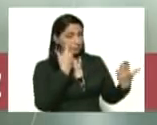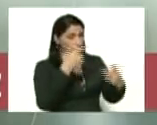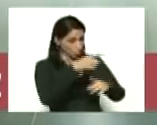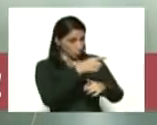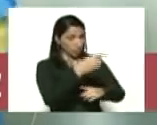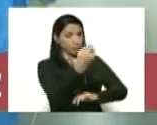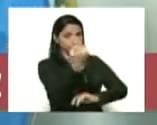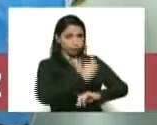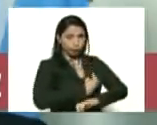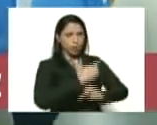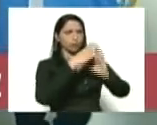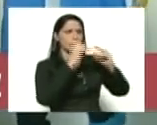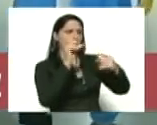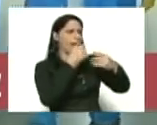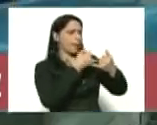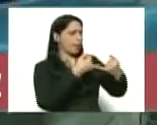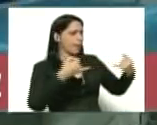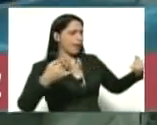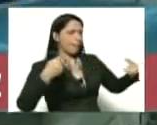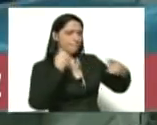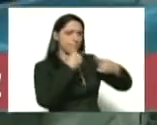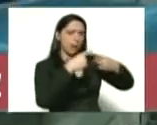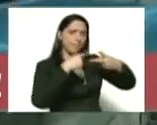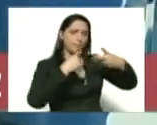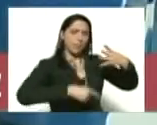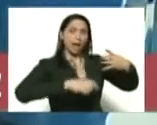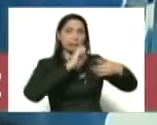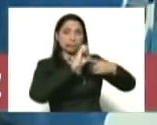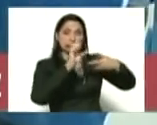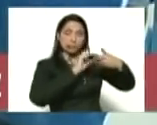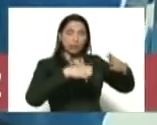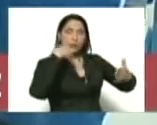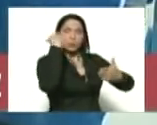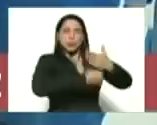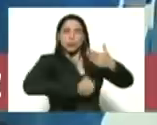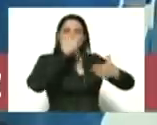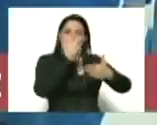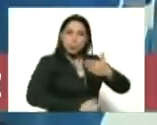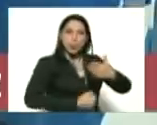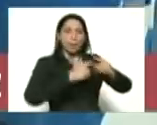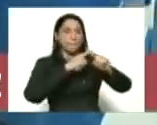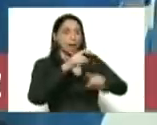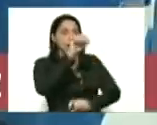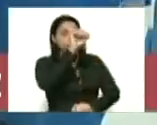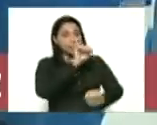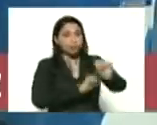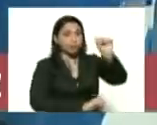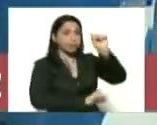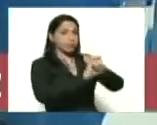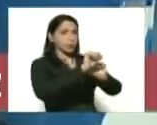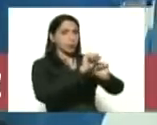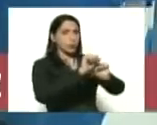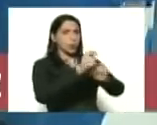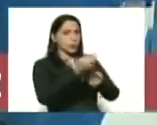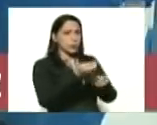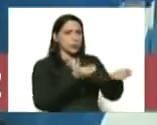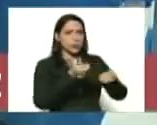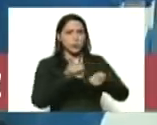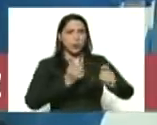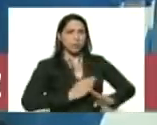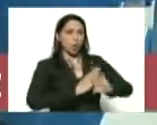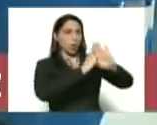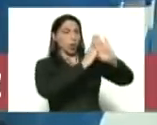en todas las líneas estratégicas en este combate para la prevención y el control de esta